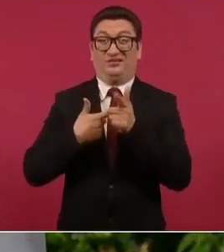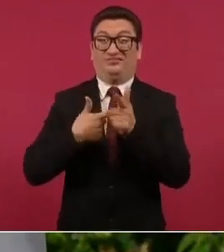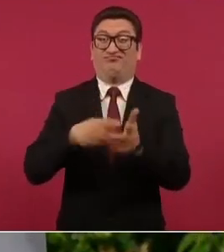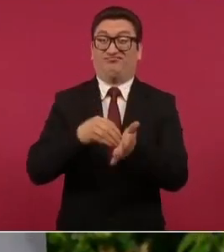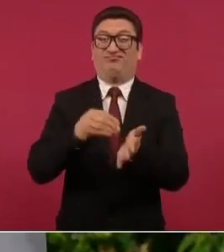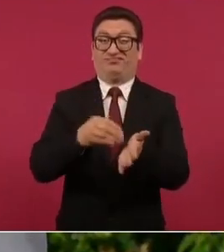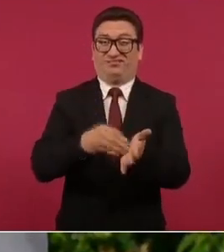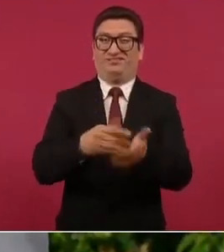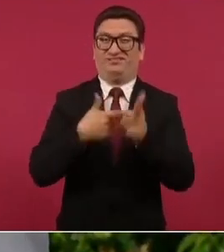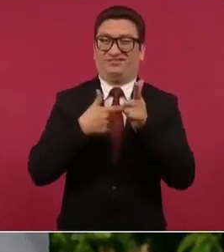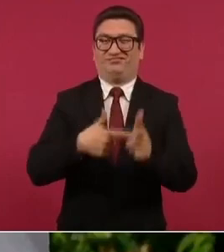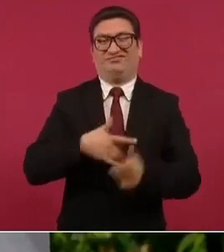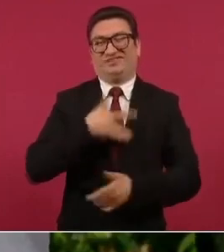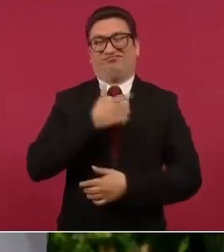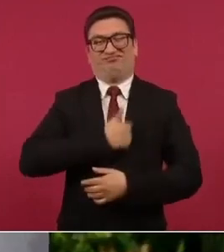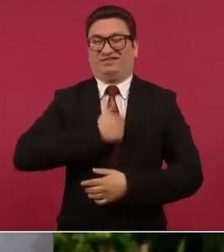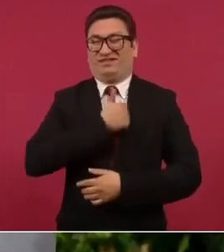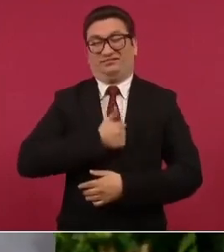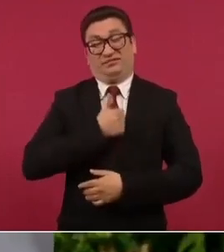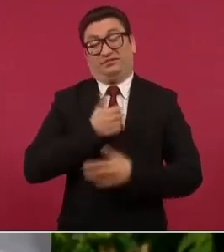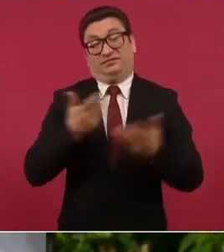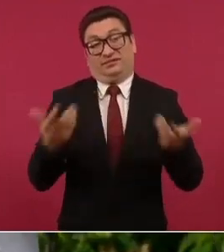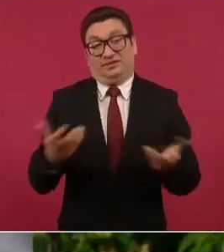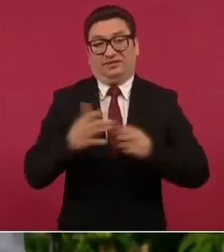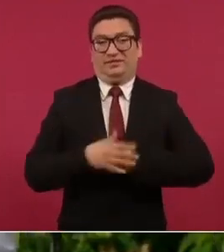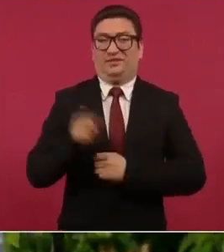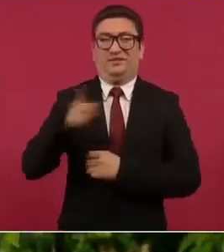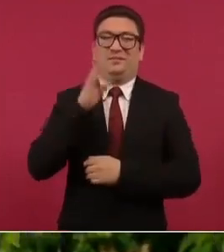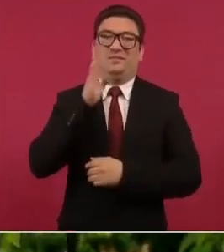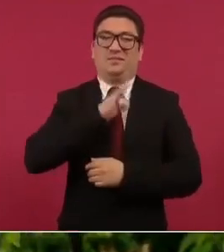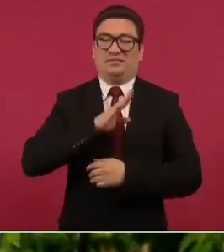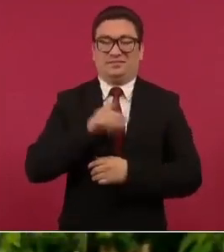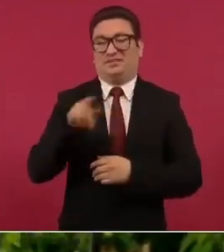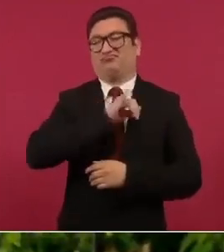lamentablemente nada más que más lejos